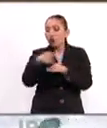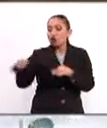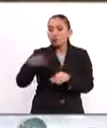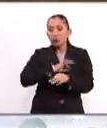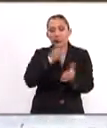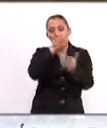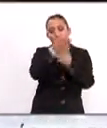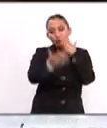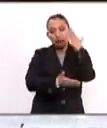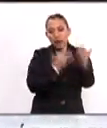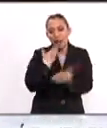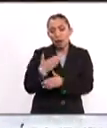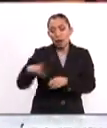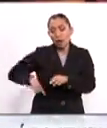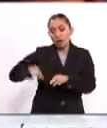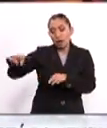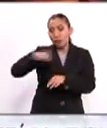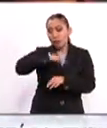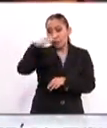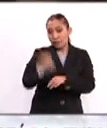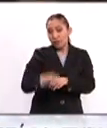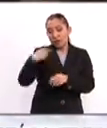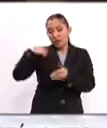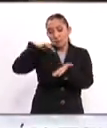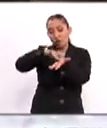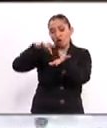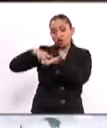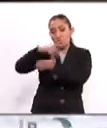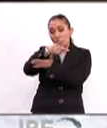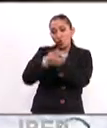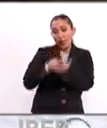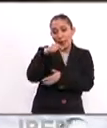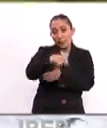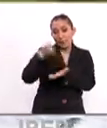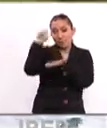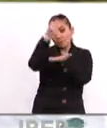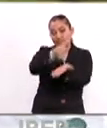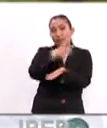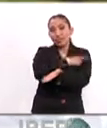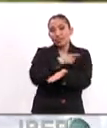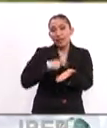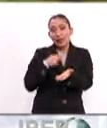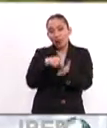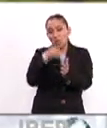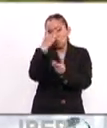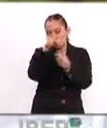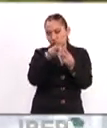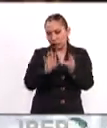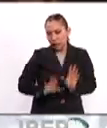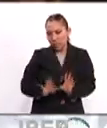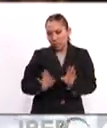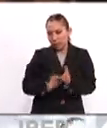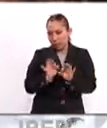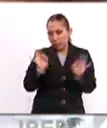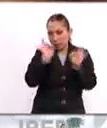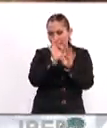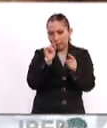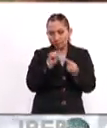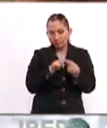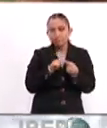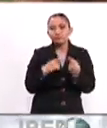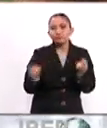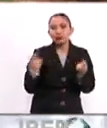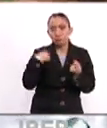de todos. Los estados están obligados a financiar estos programas que además deben cumplir con dos características primordiales.